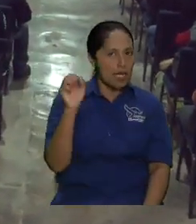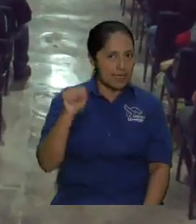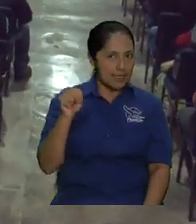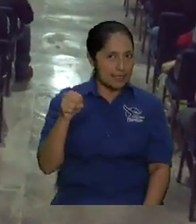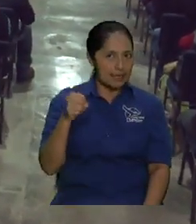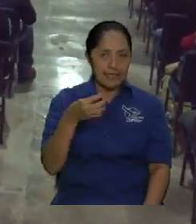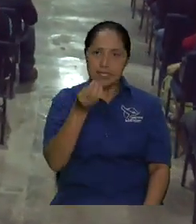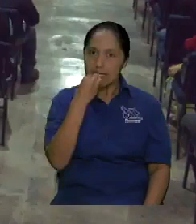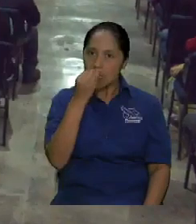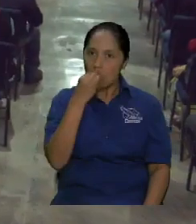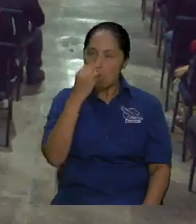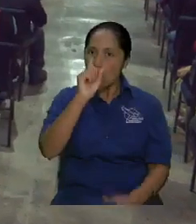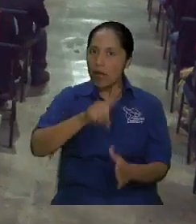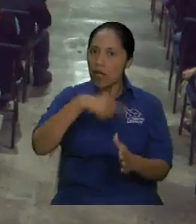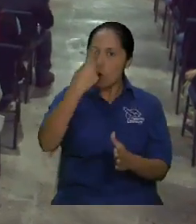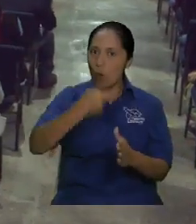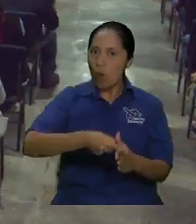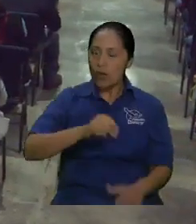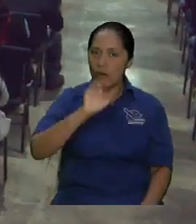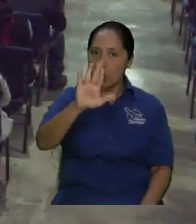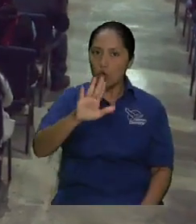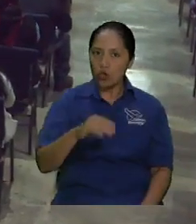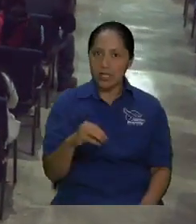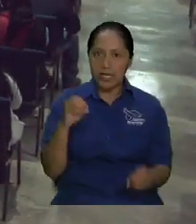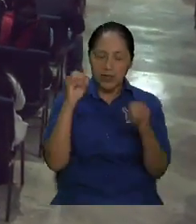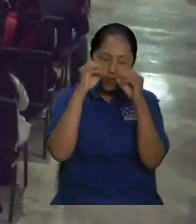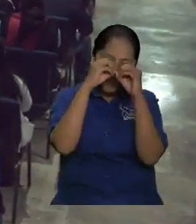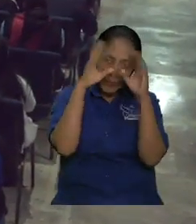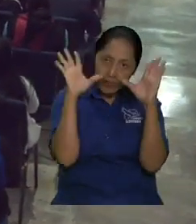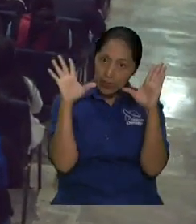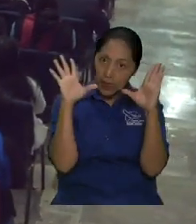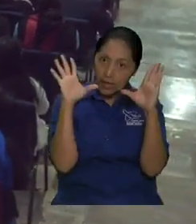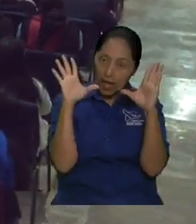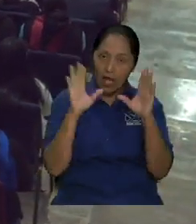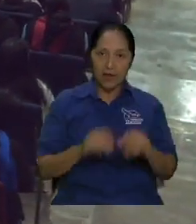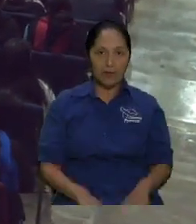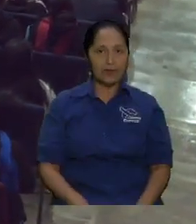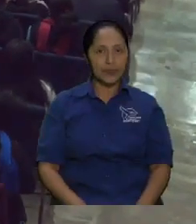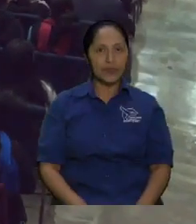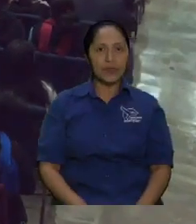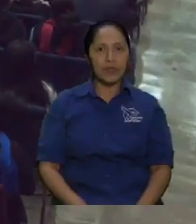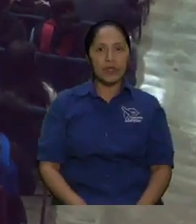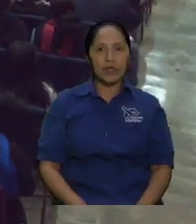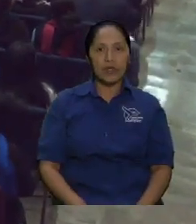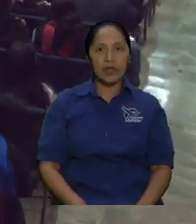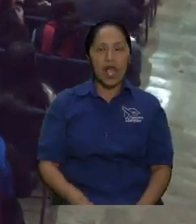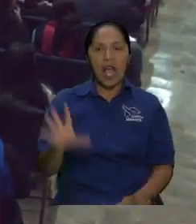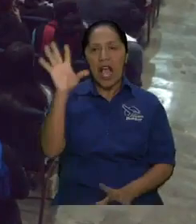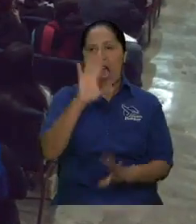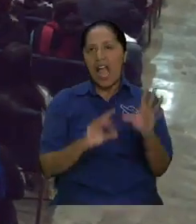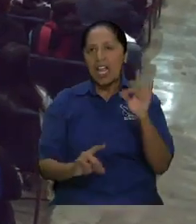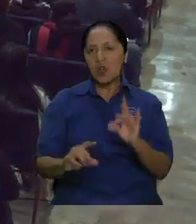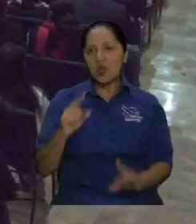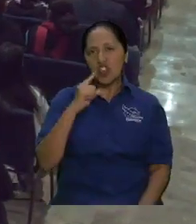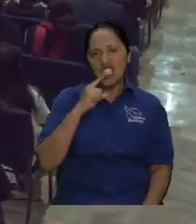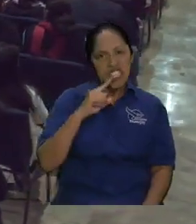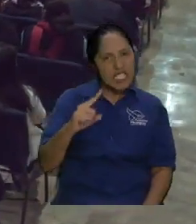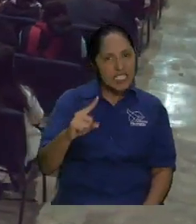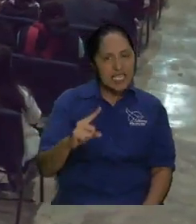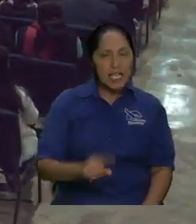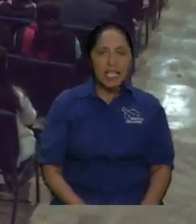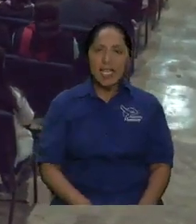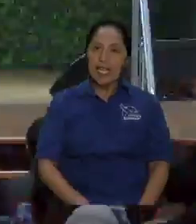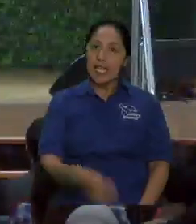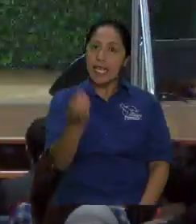Algunos tienen la mala costumbre de no hacerlo. Y otros dicen que es la comida más importante y